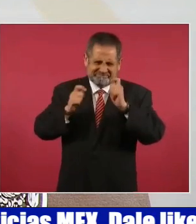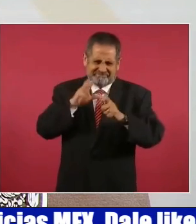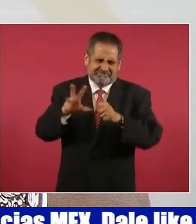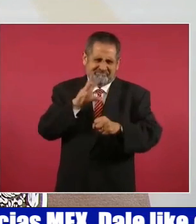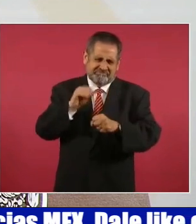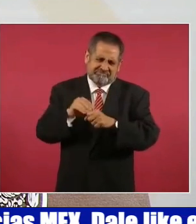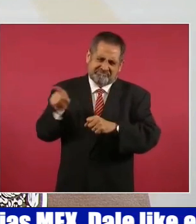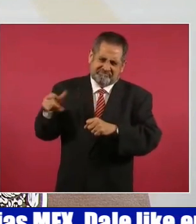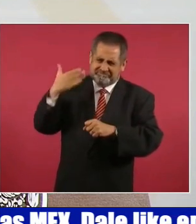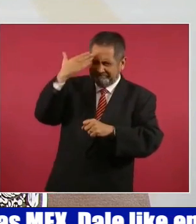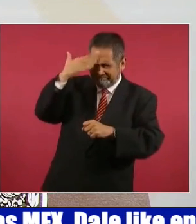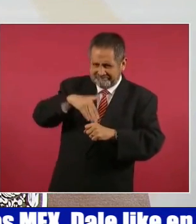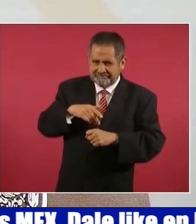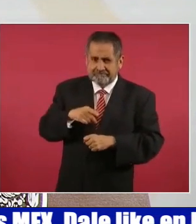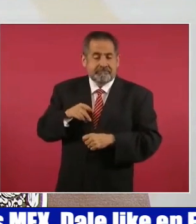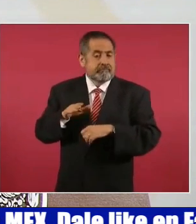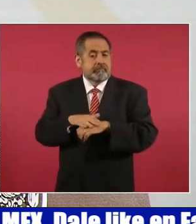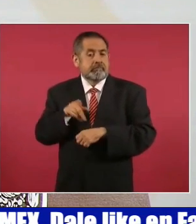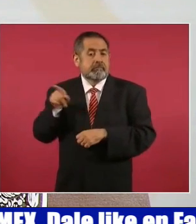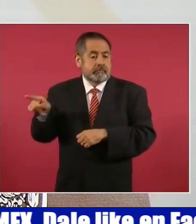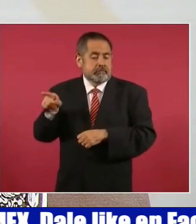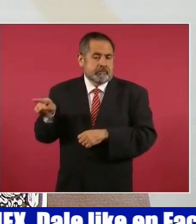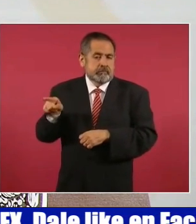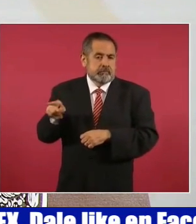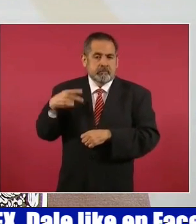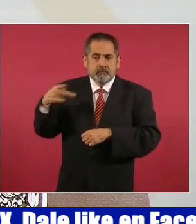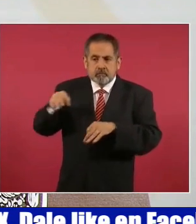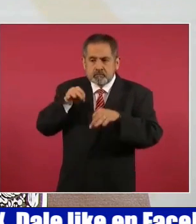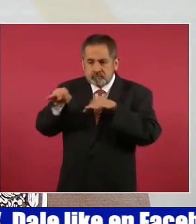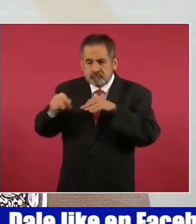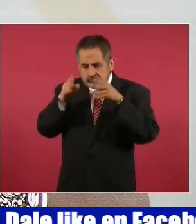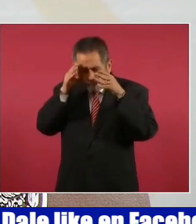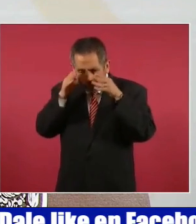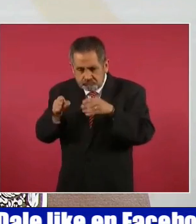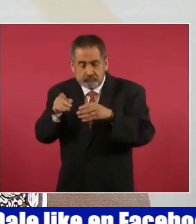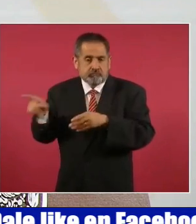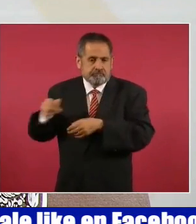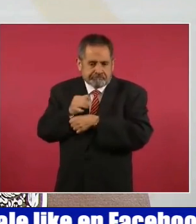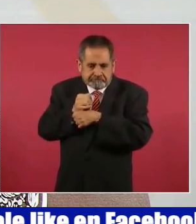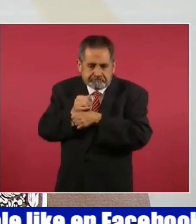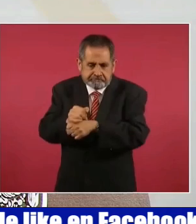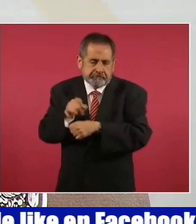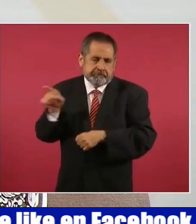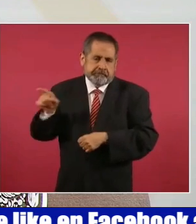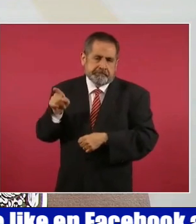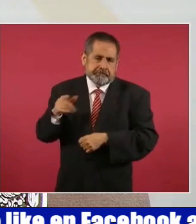es parte de su trabajo como investigadora,